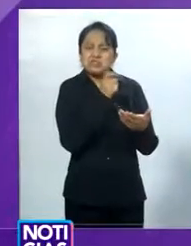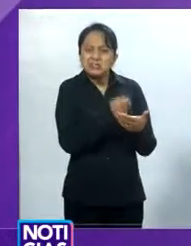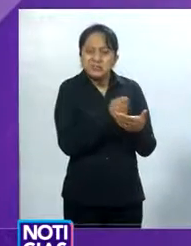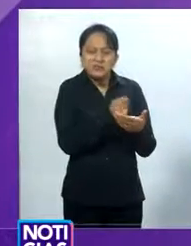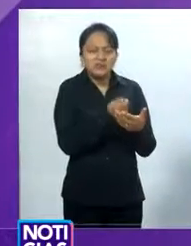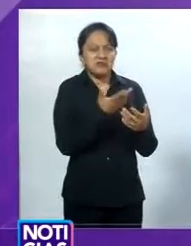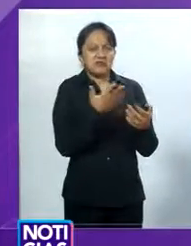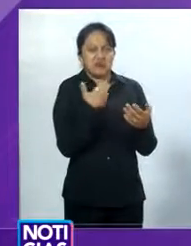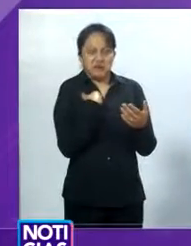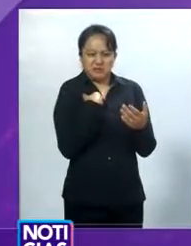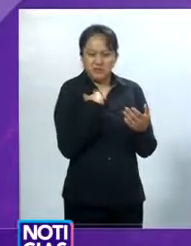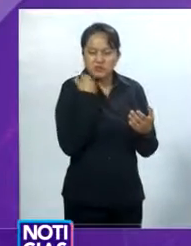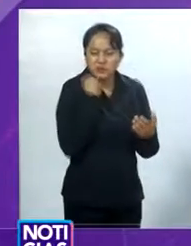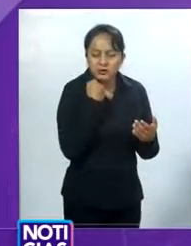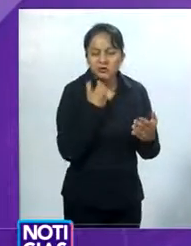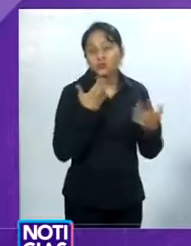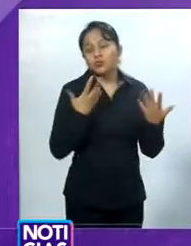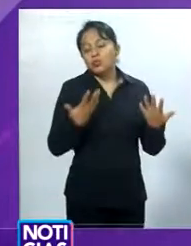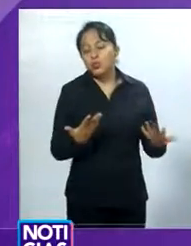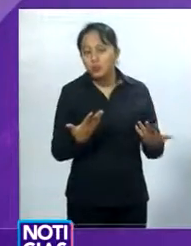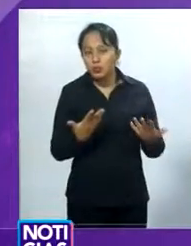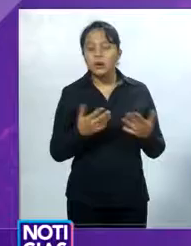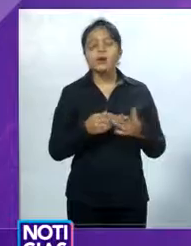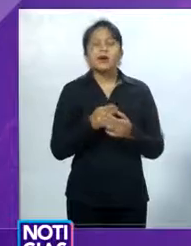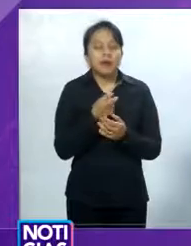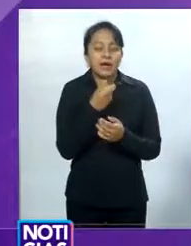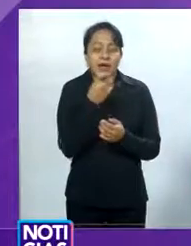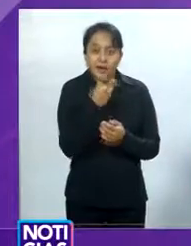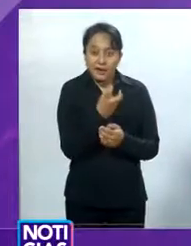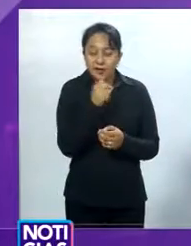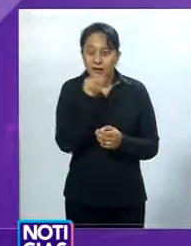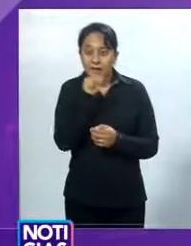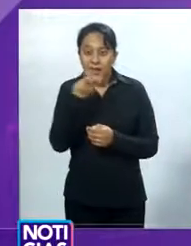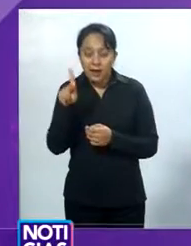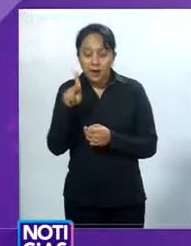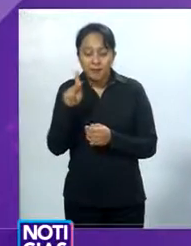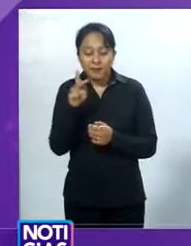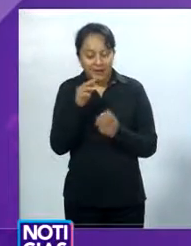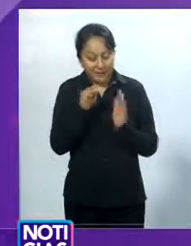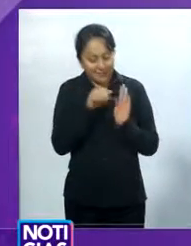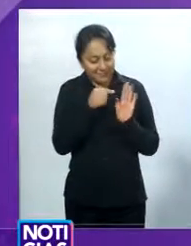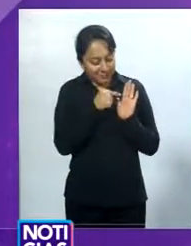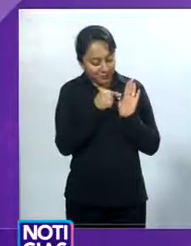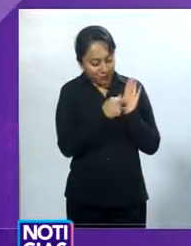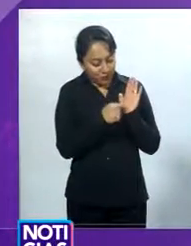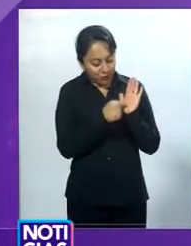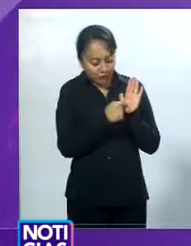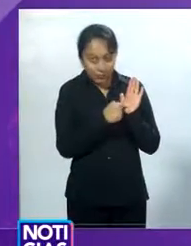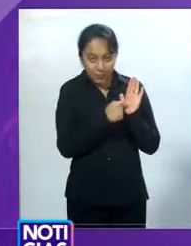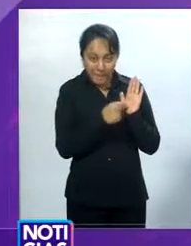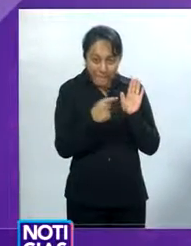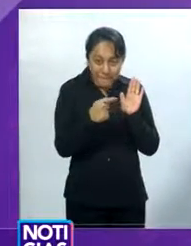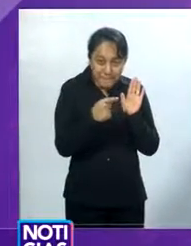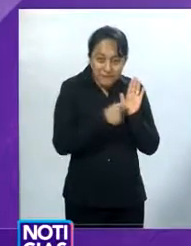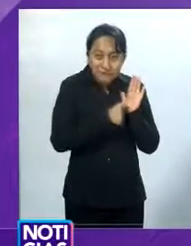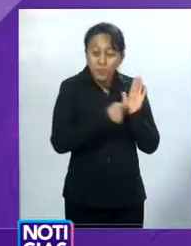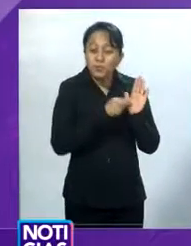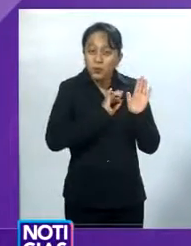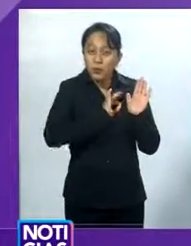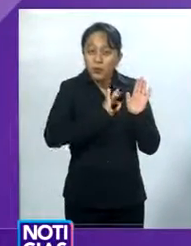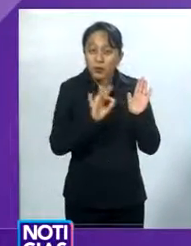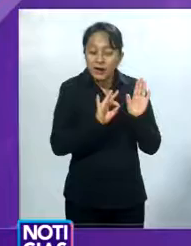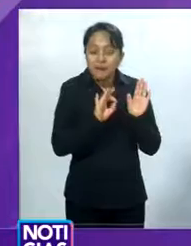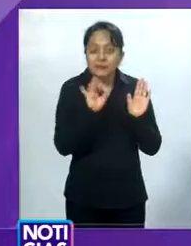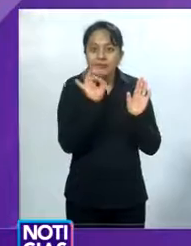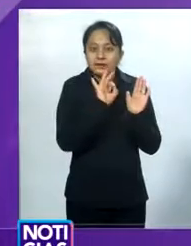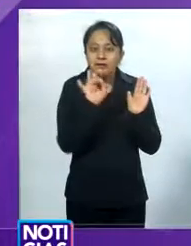que sufre violencia. Y como punto medular, esta aplicación contiene un botón que la